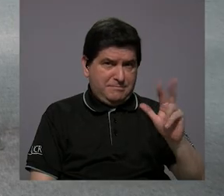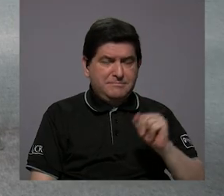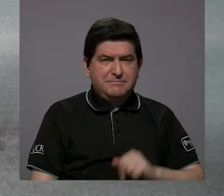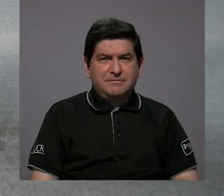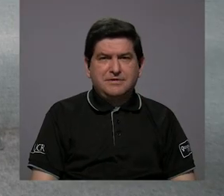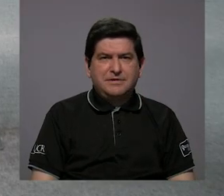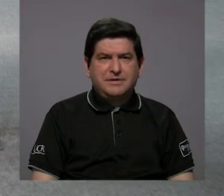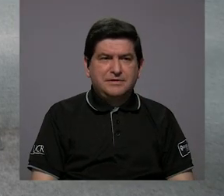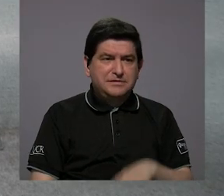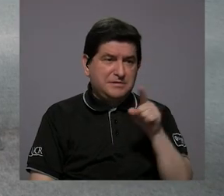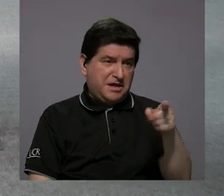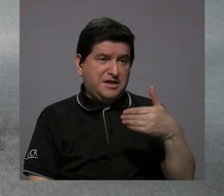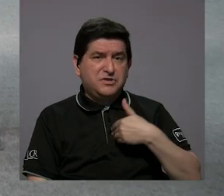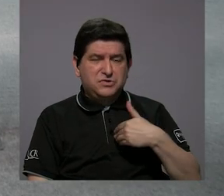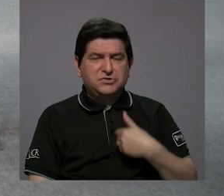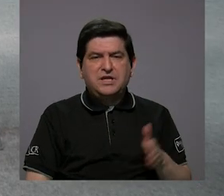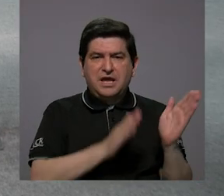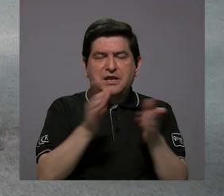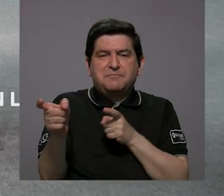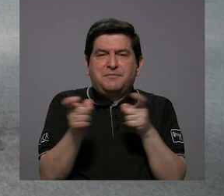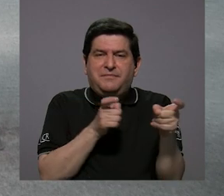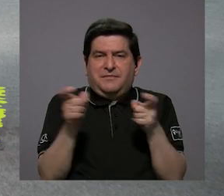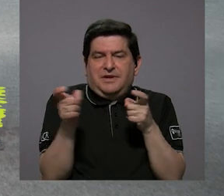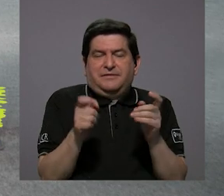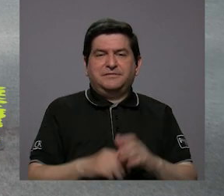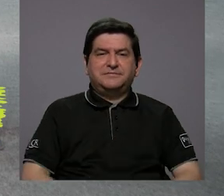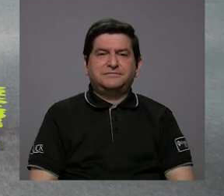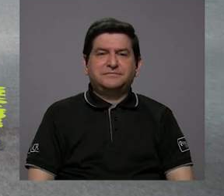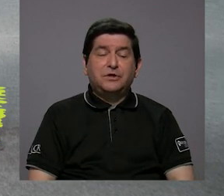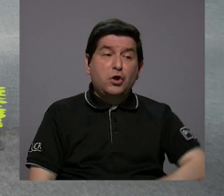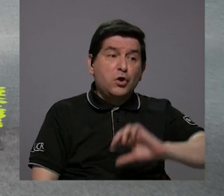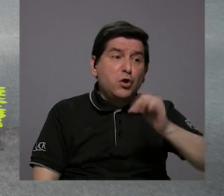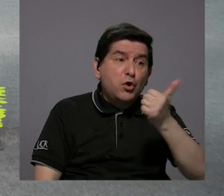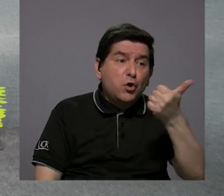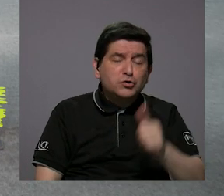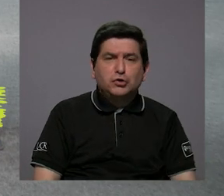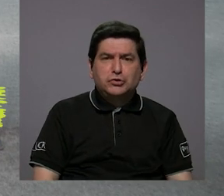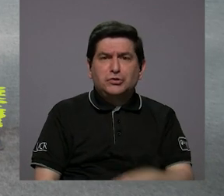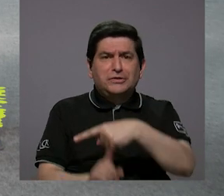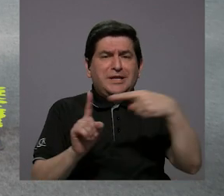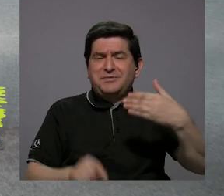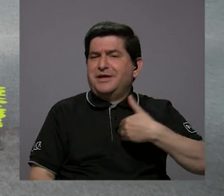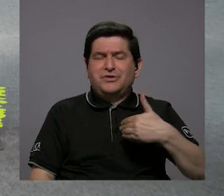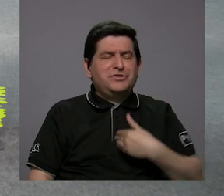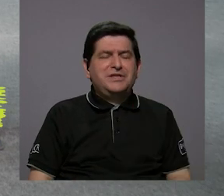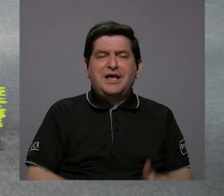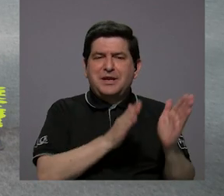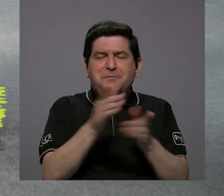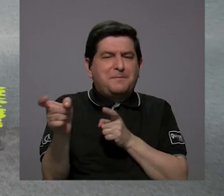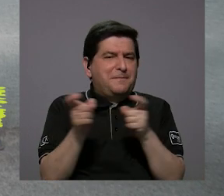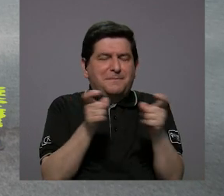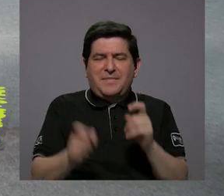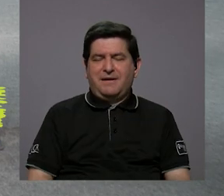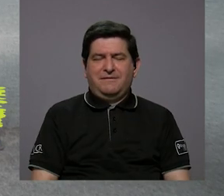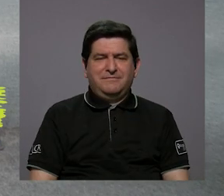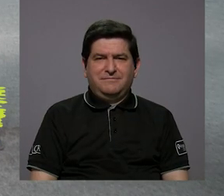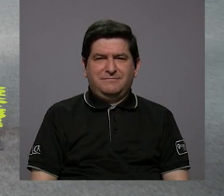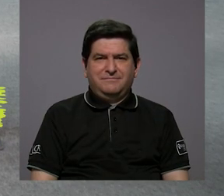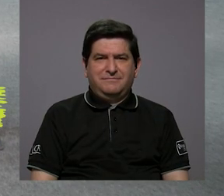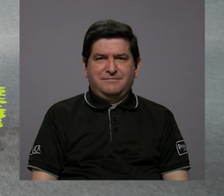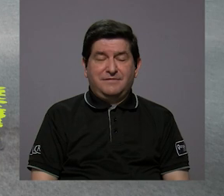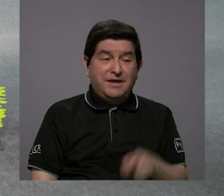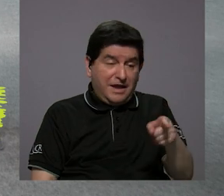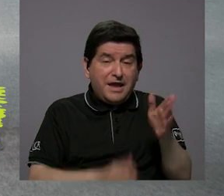son los que tienen planes reguladores, el resto que es casi la mitad no tienen plan regulador, el plan